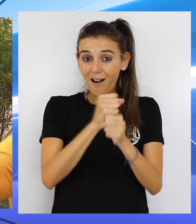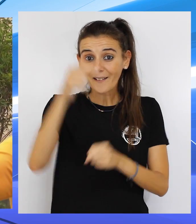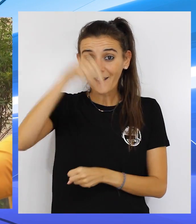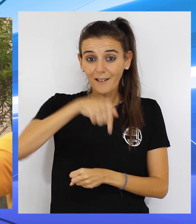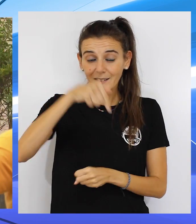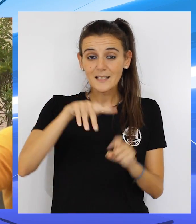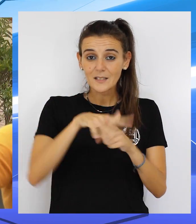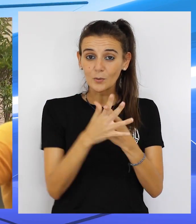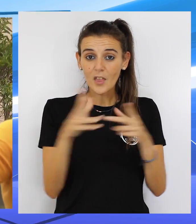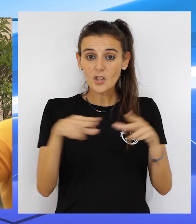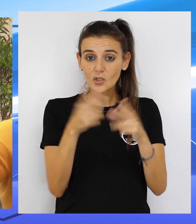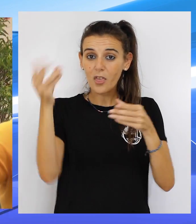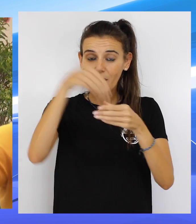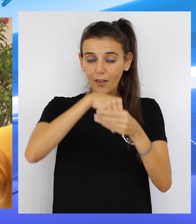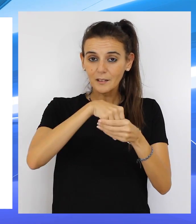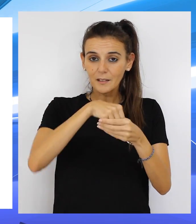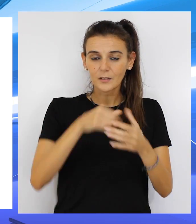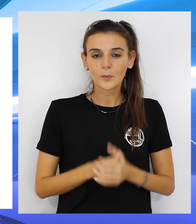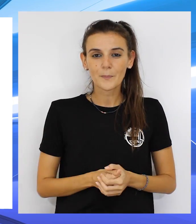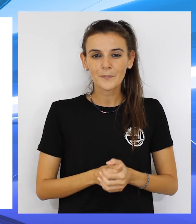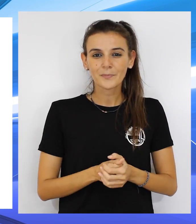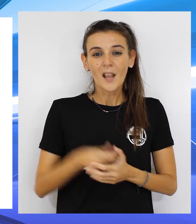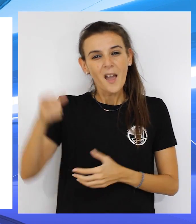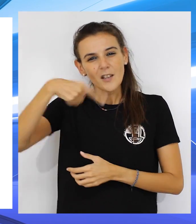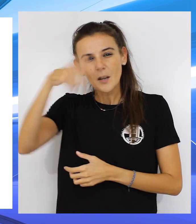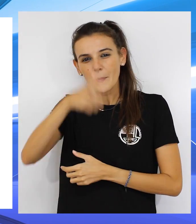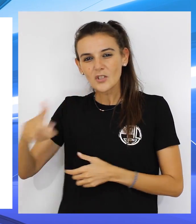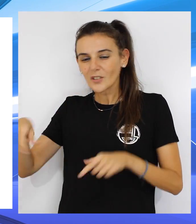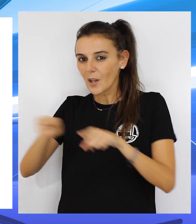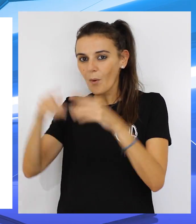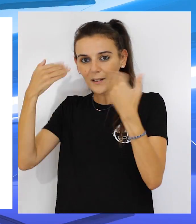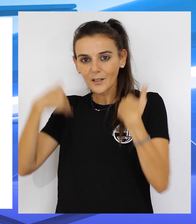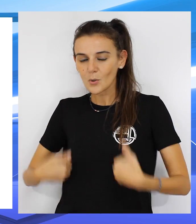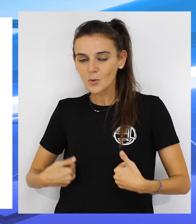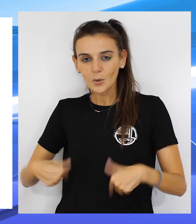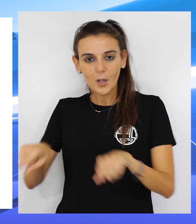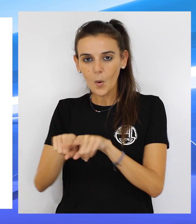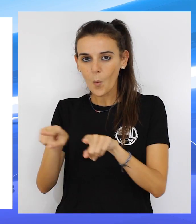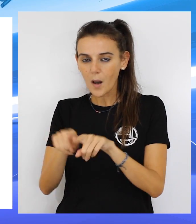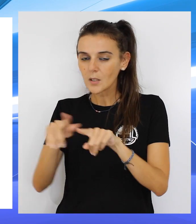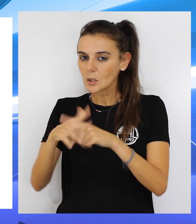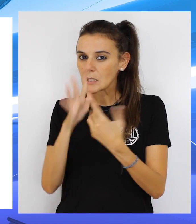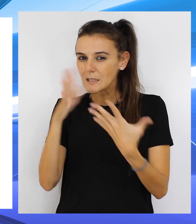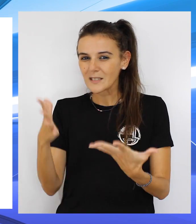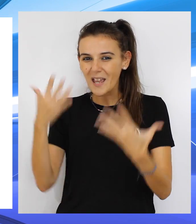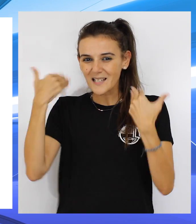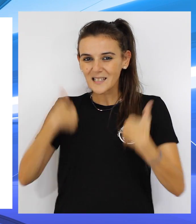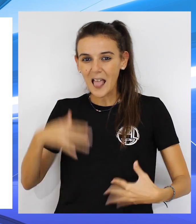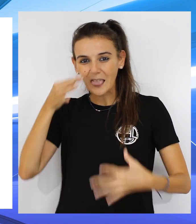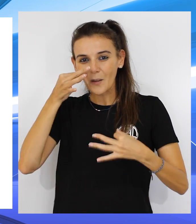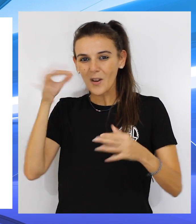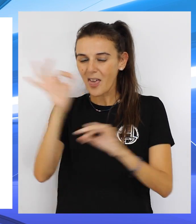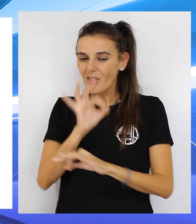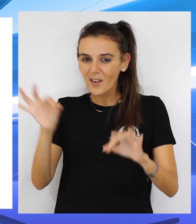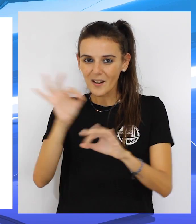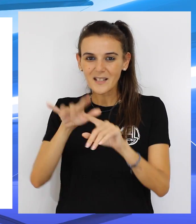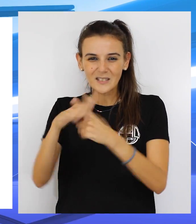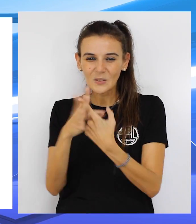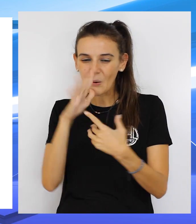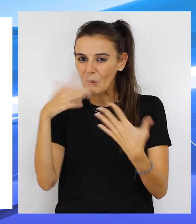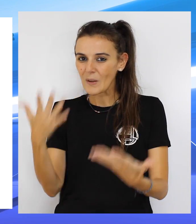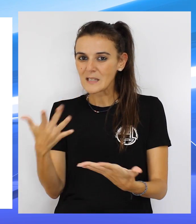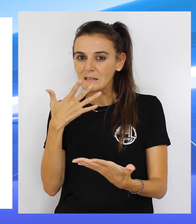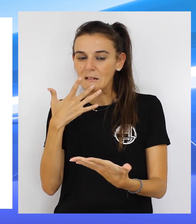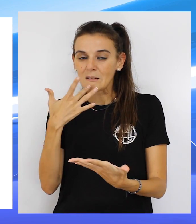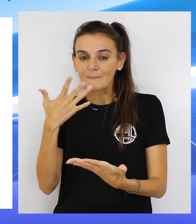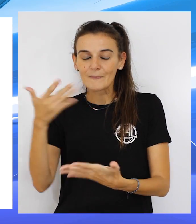aquí y forman parte de nuestra sociedad. Son personas como nosotros y por lo tanto esa deshumanización les está haciendo